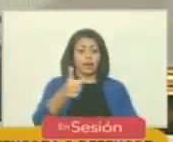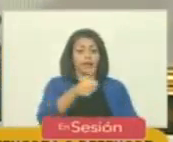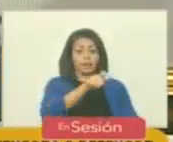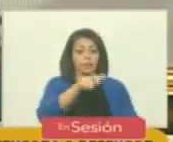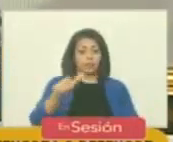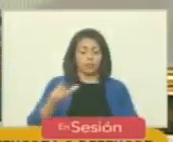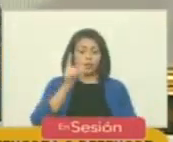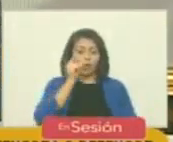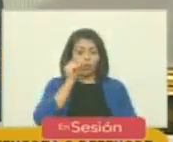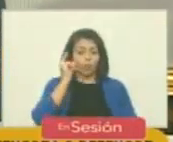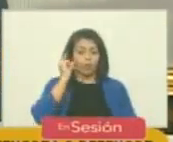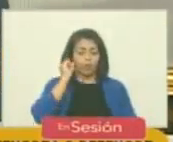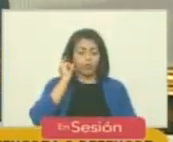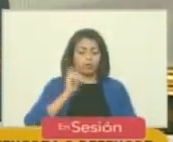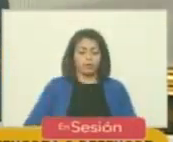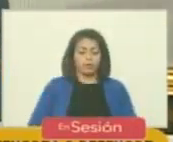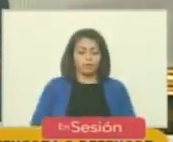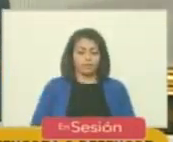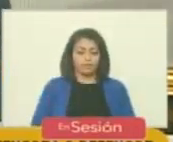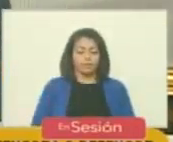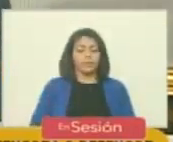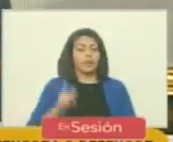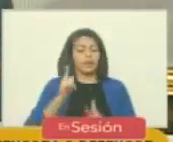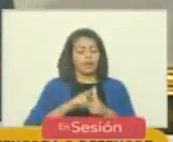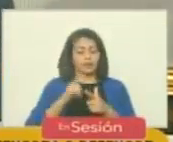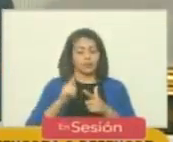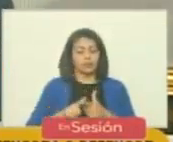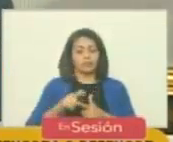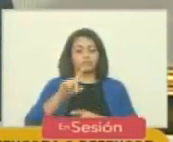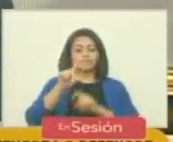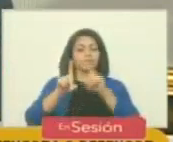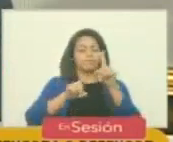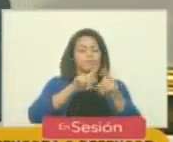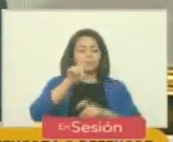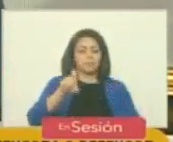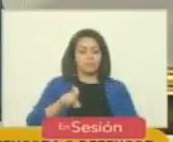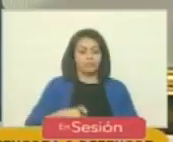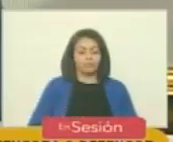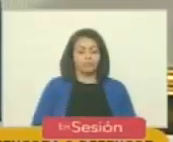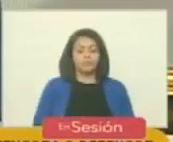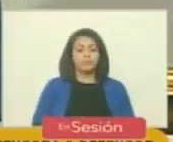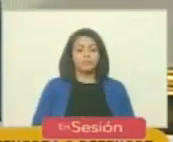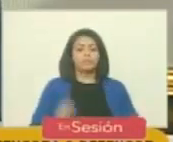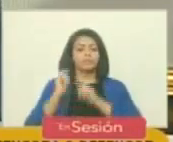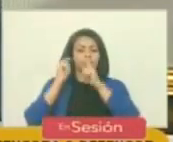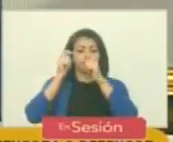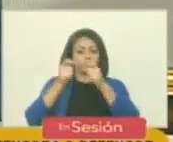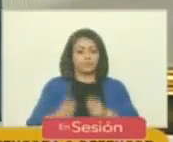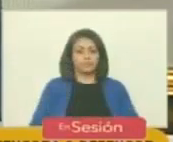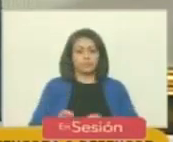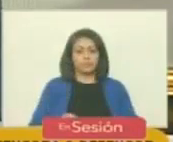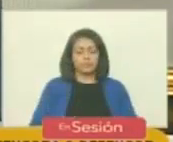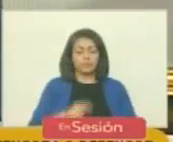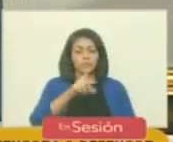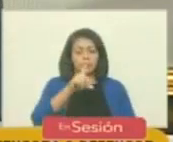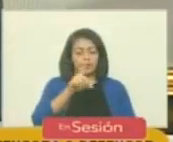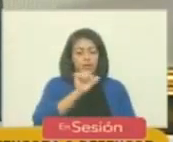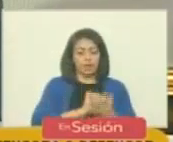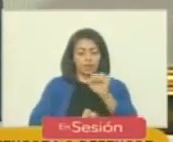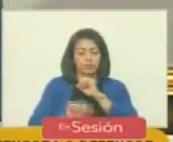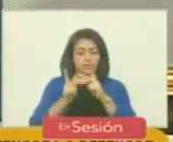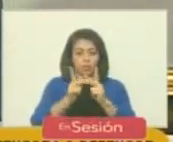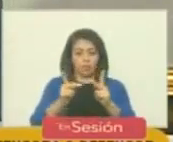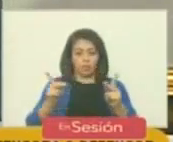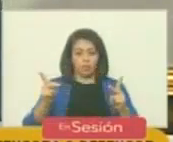y de cada venezolano. En consecuencia, someto a consideración la designación del Defensor